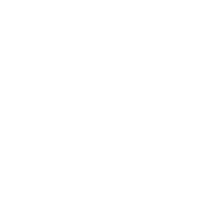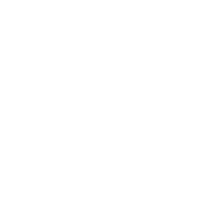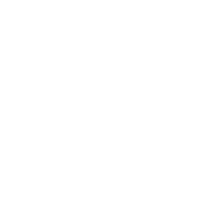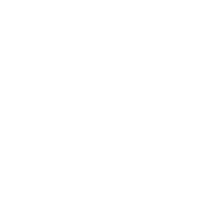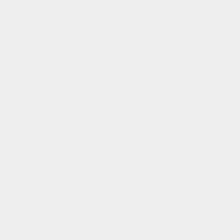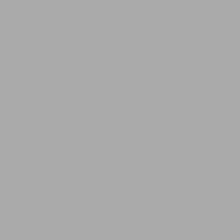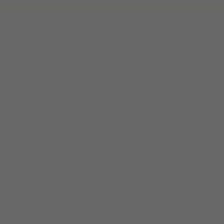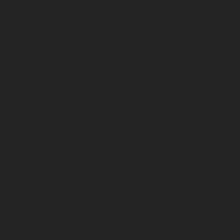¡Gracias! Gracias.